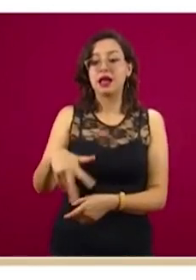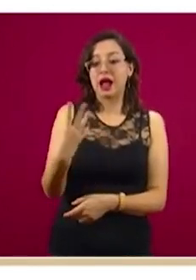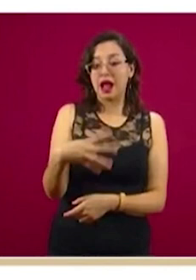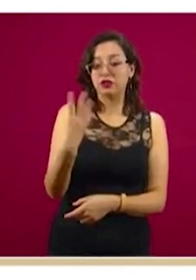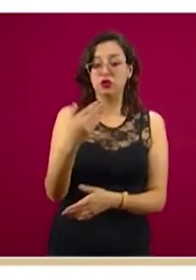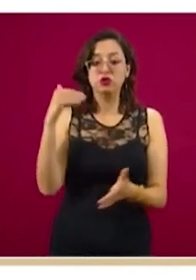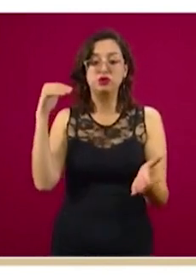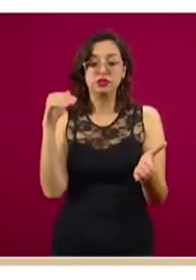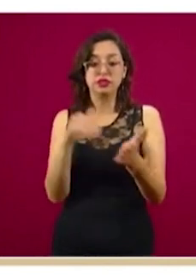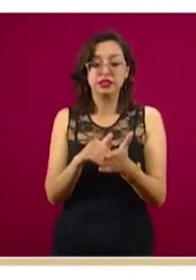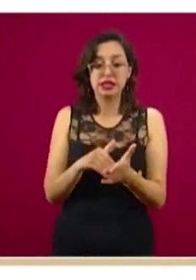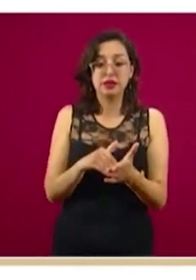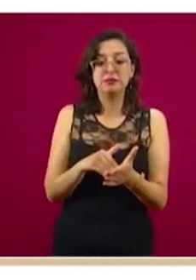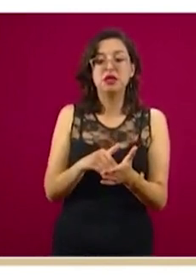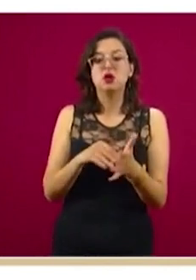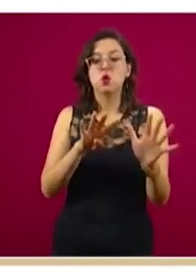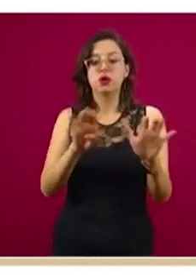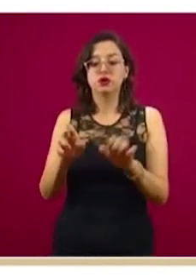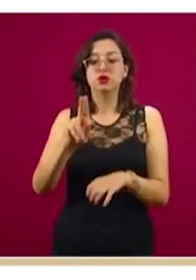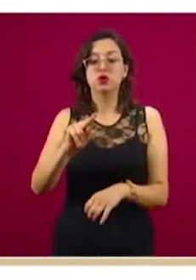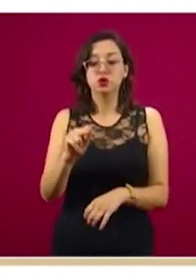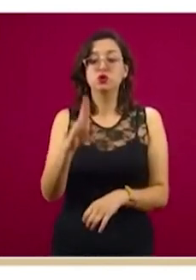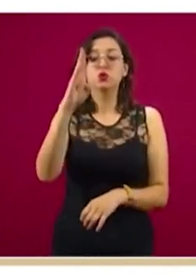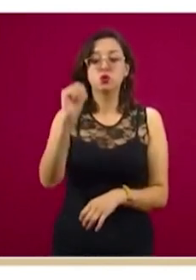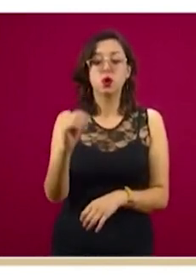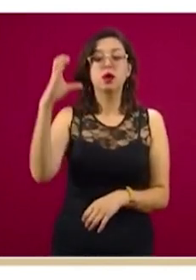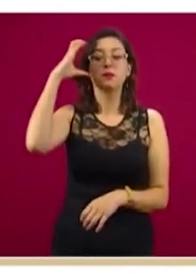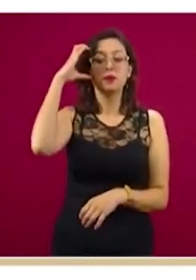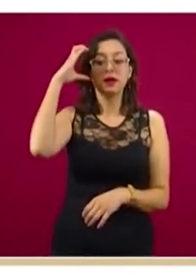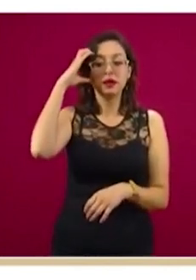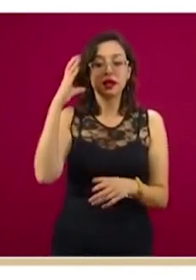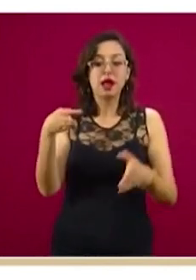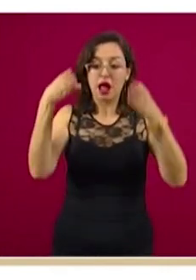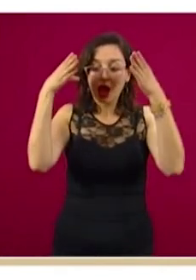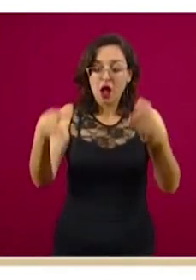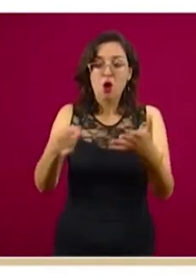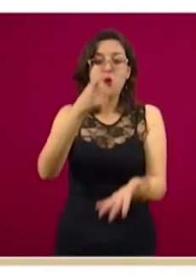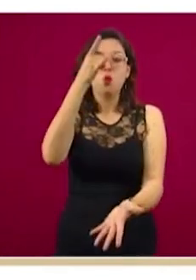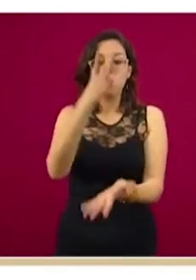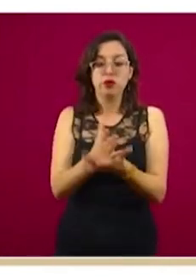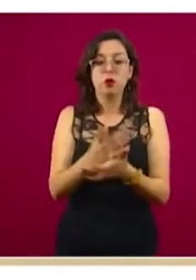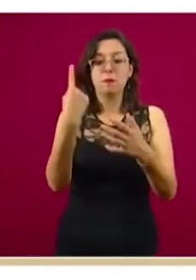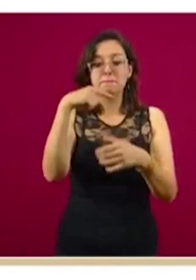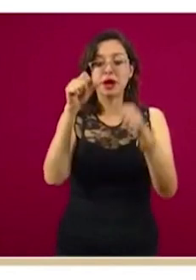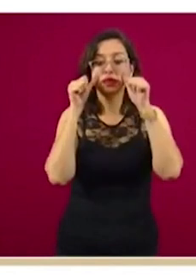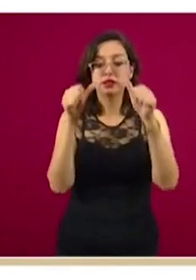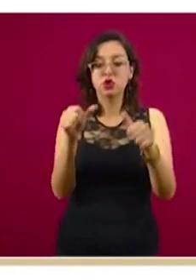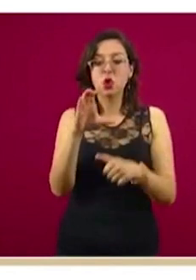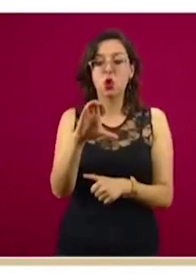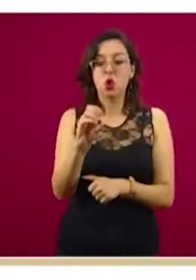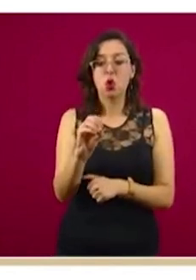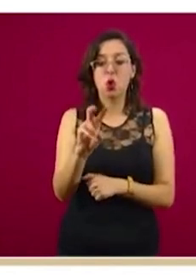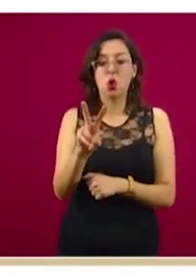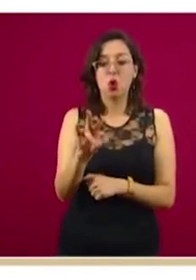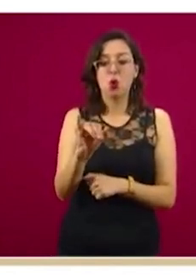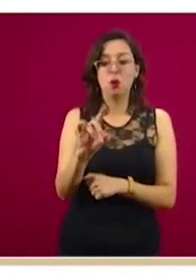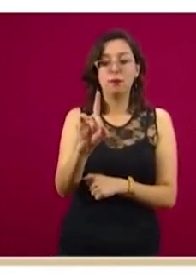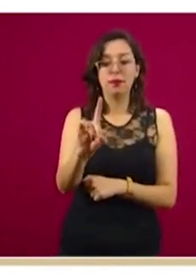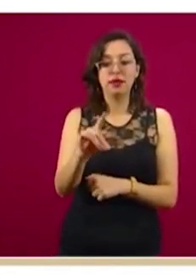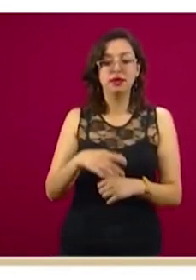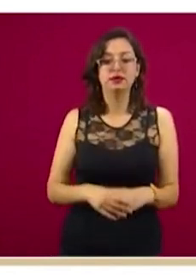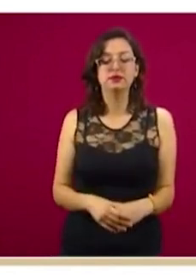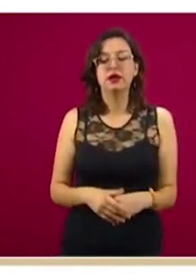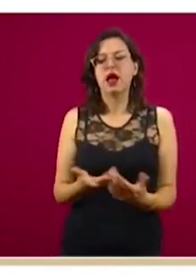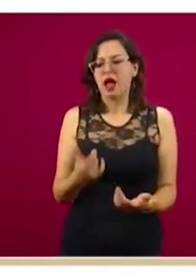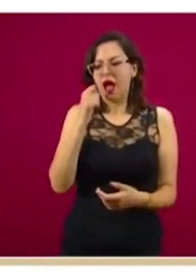489 camas específicamente designadas para la atención de COVID. Me parece que alguien ayer preguntaba sobre